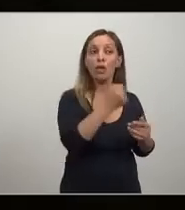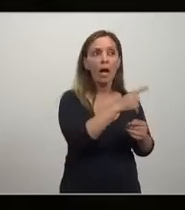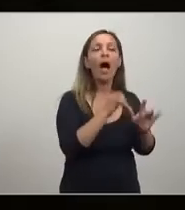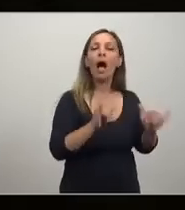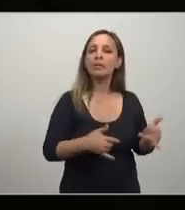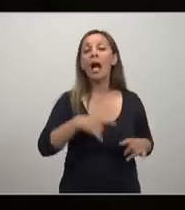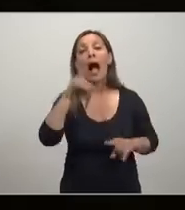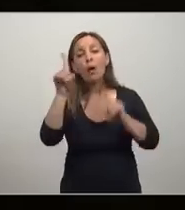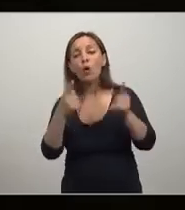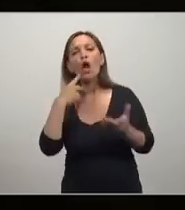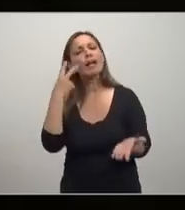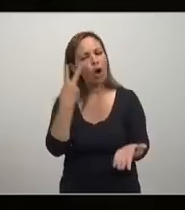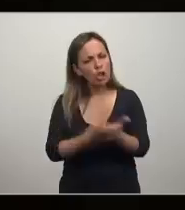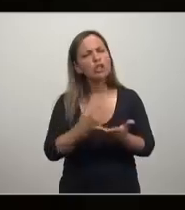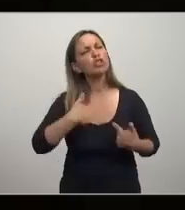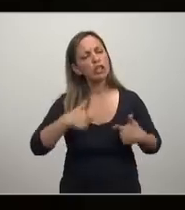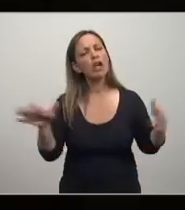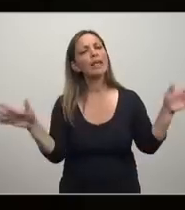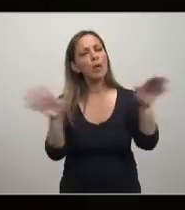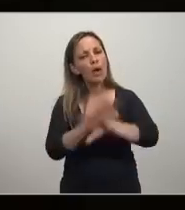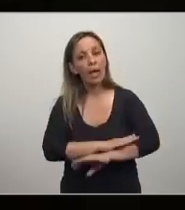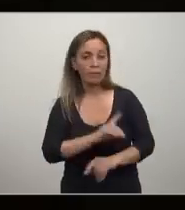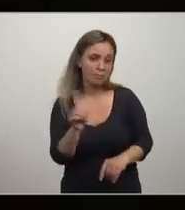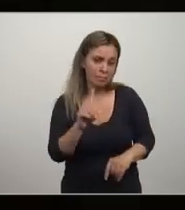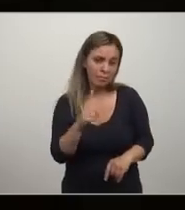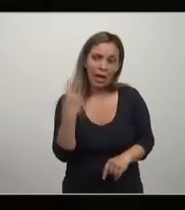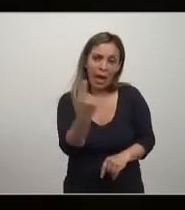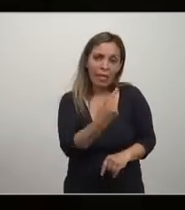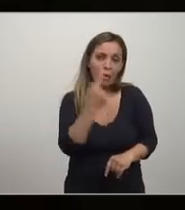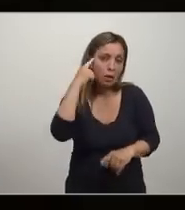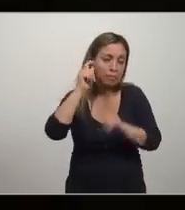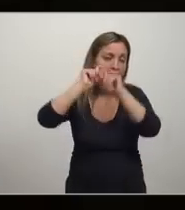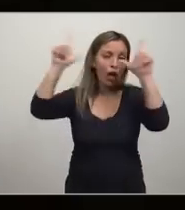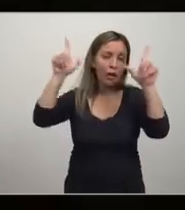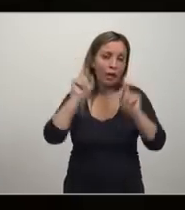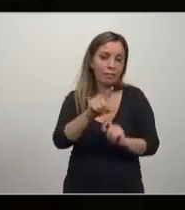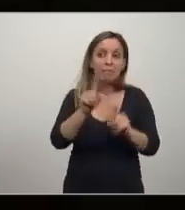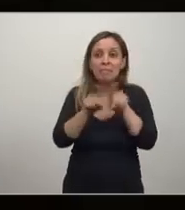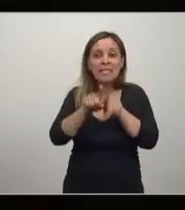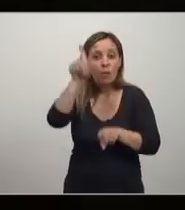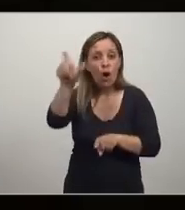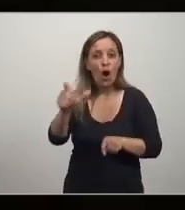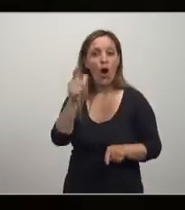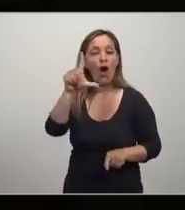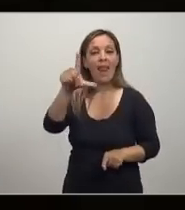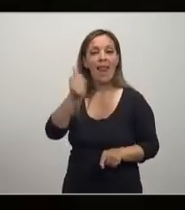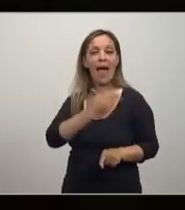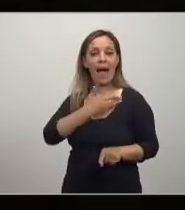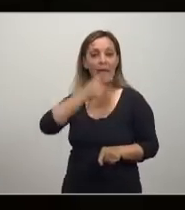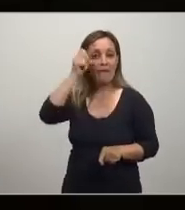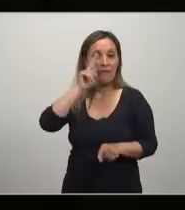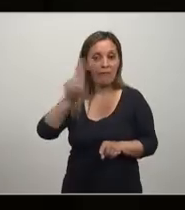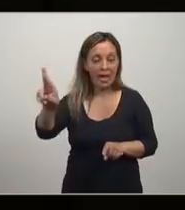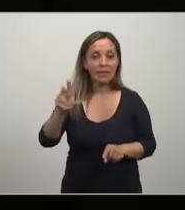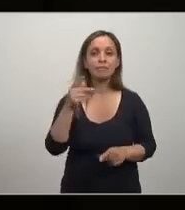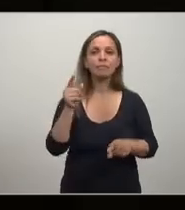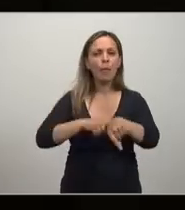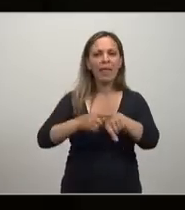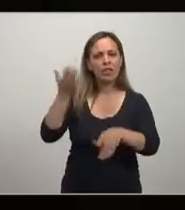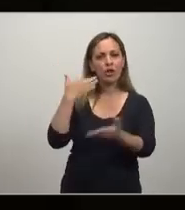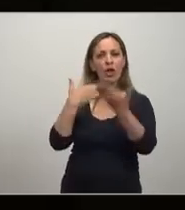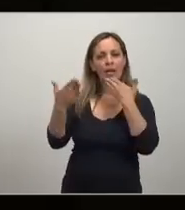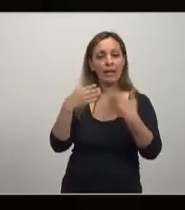estaba equivocado y hay que reducirle. Todos parten de su ideología, empezando por Arthur Laffer, que en una reciente entrevista, 2019, dijo,